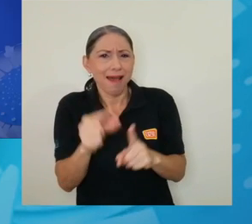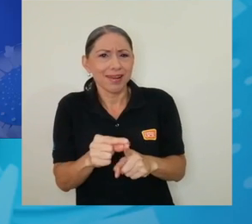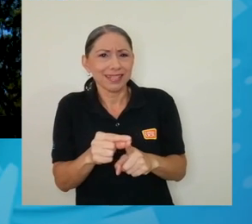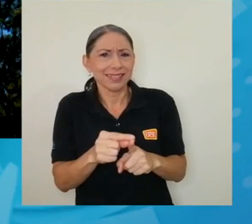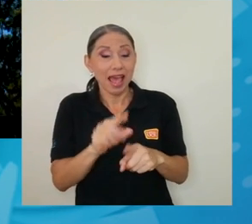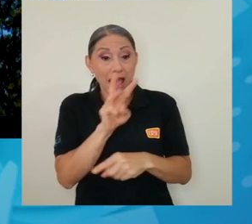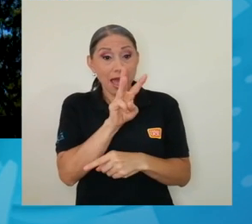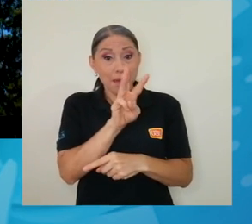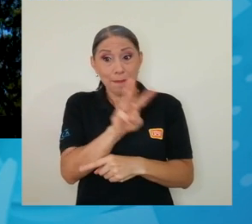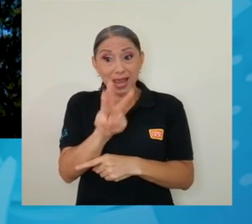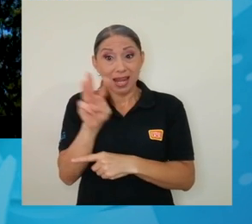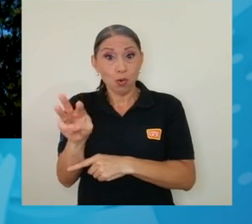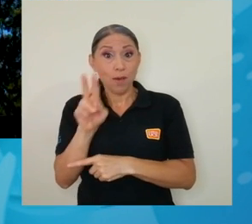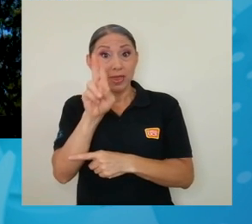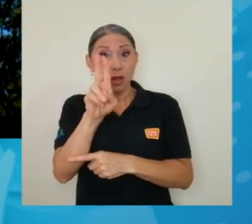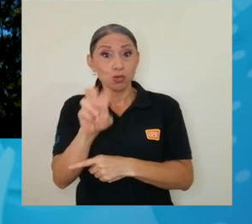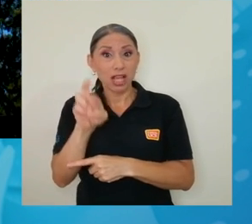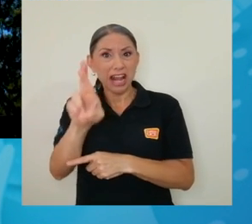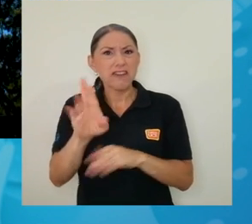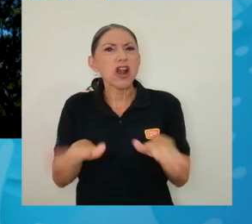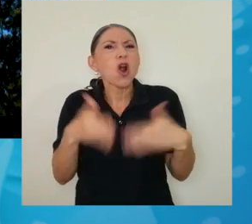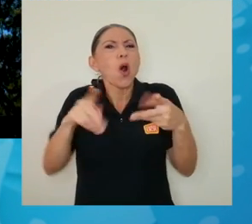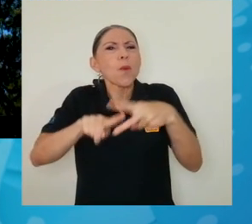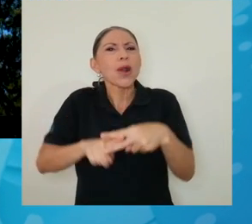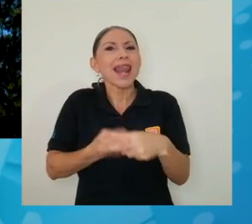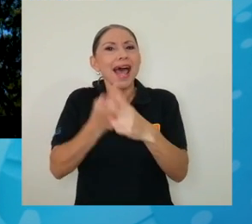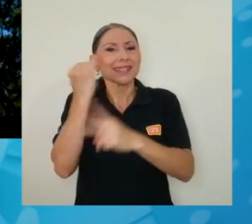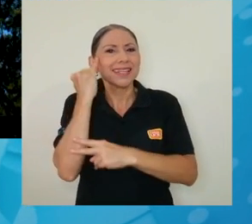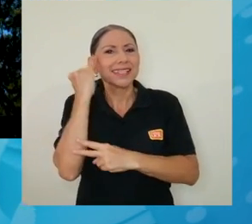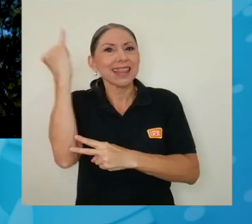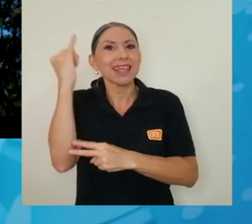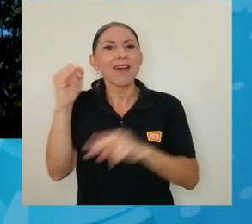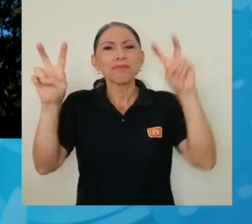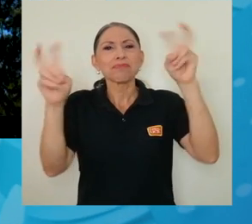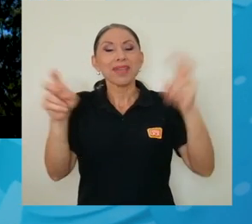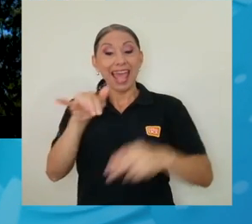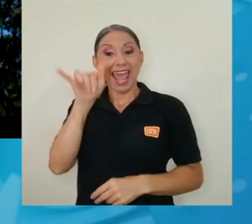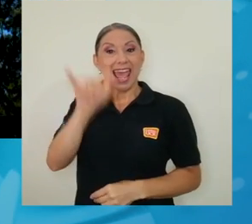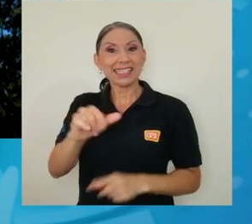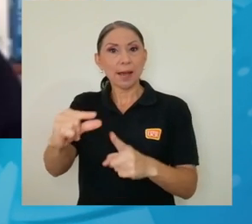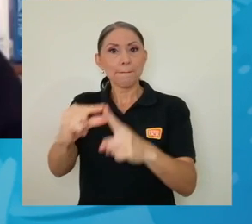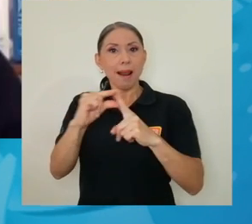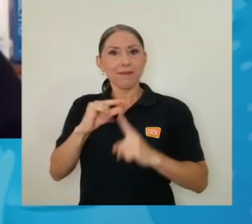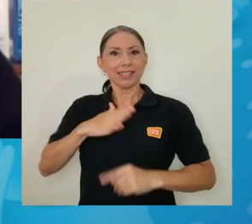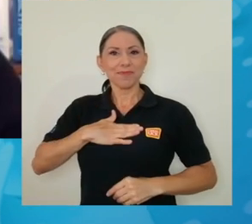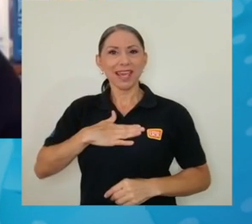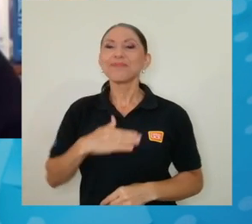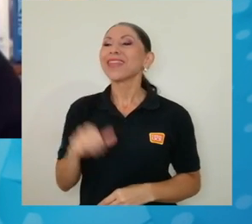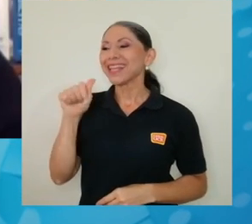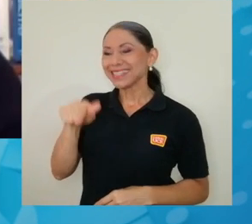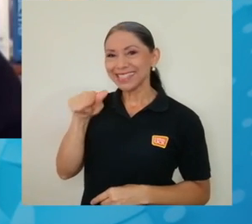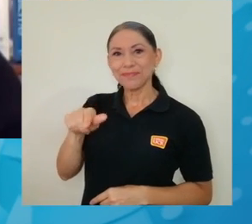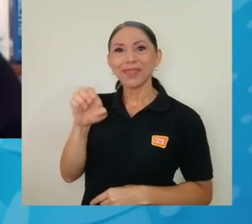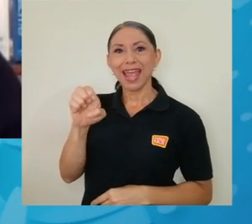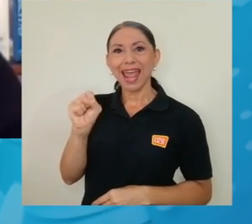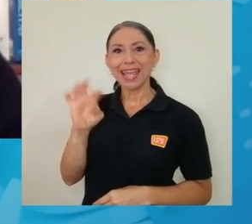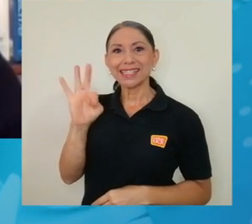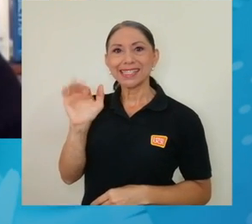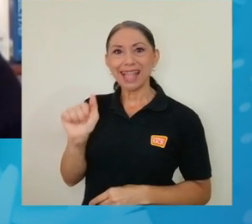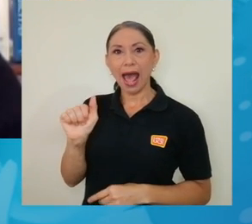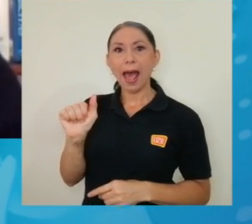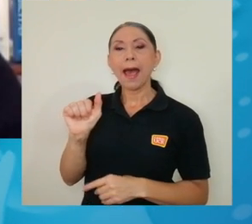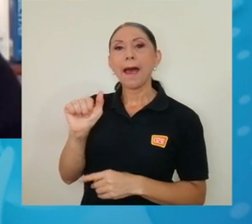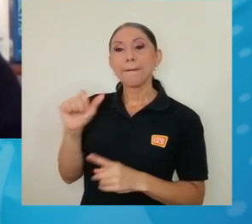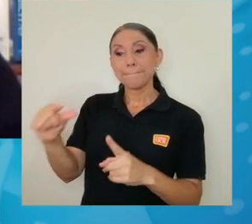esta iniciativa en la página web de la UCR? Esta palabra es mía. Sí, esta palabra es mía, es un espacio de